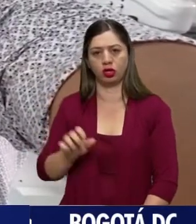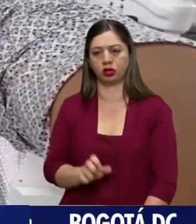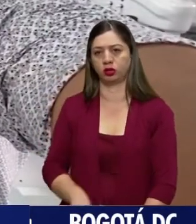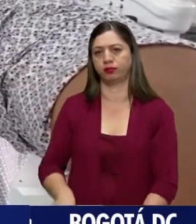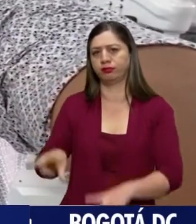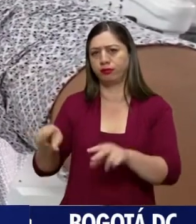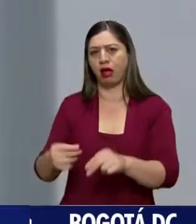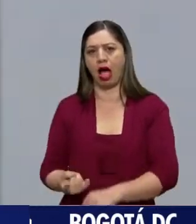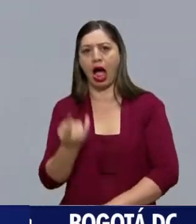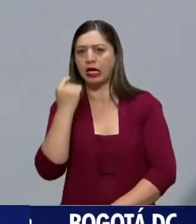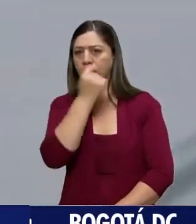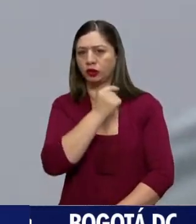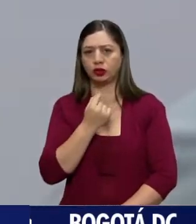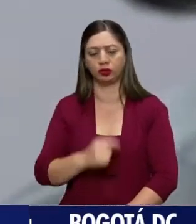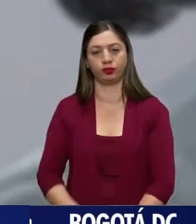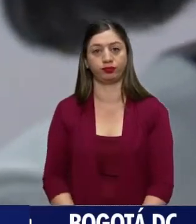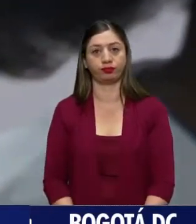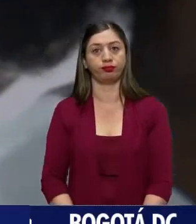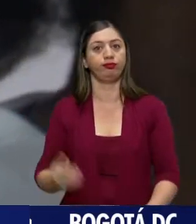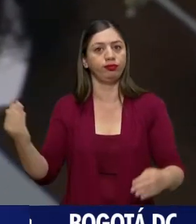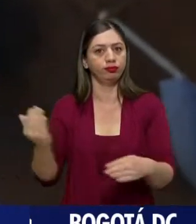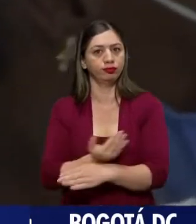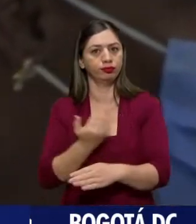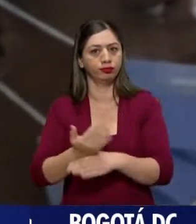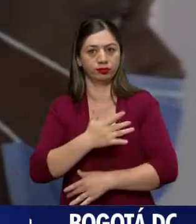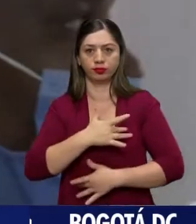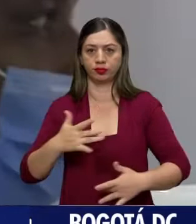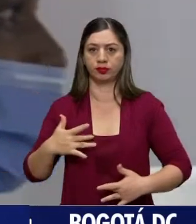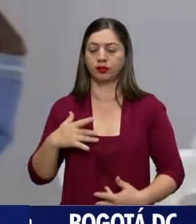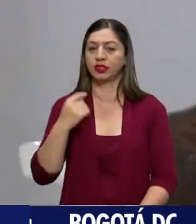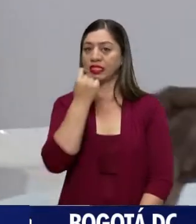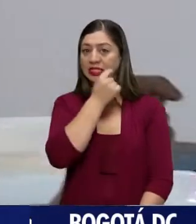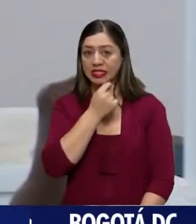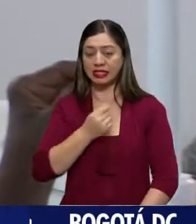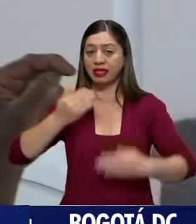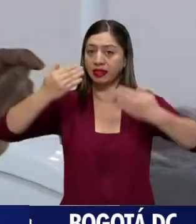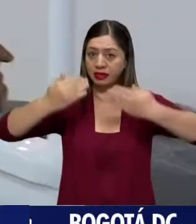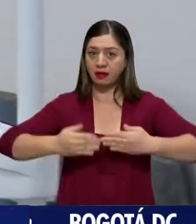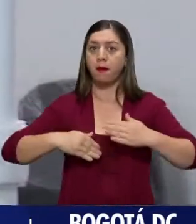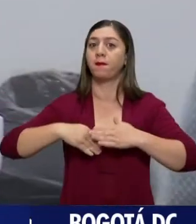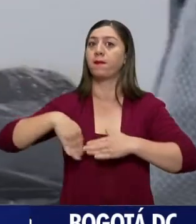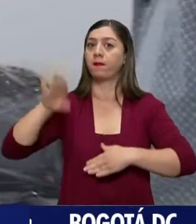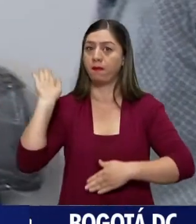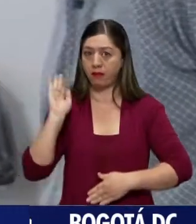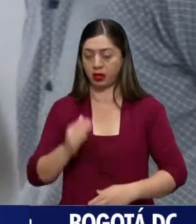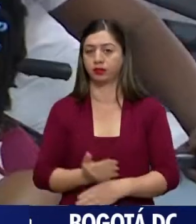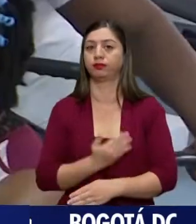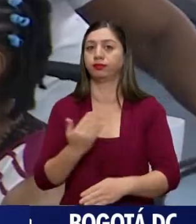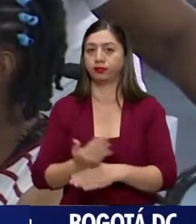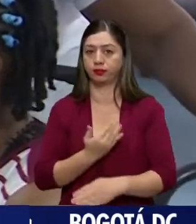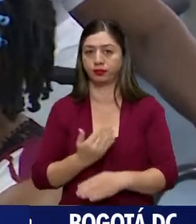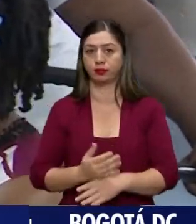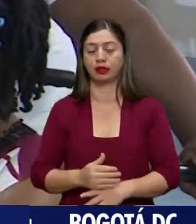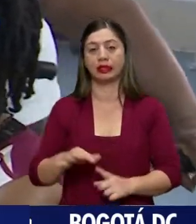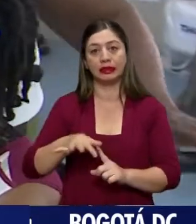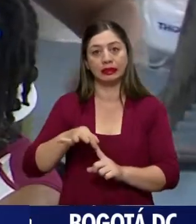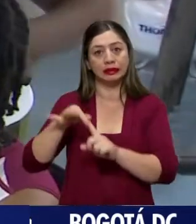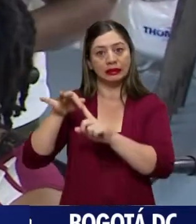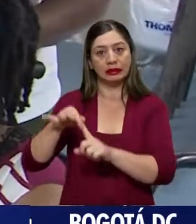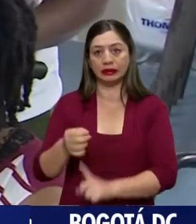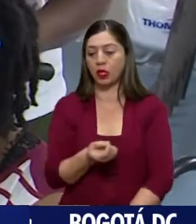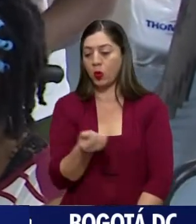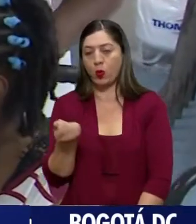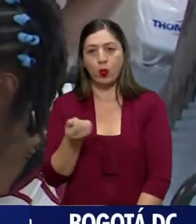lo que sea con odontología. Los problemas de salud dental en esta población son más frecuentes de lo que parece. La atención especializada es